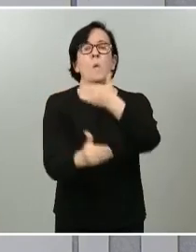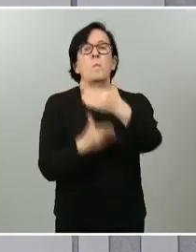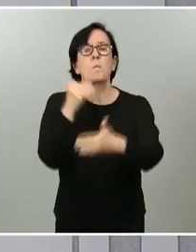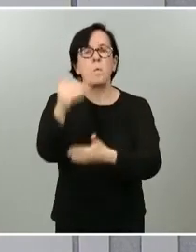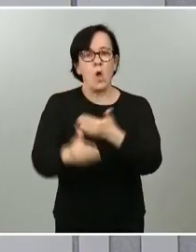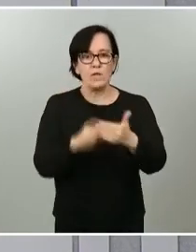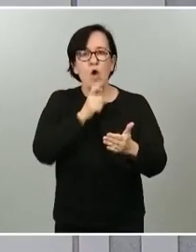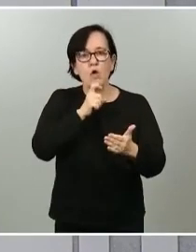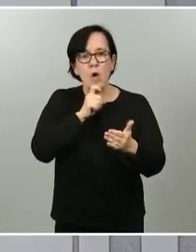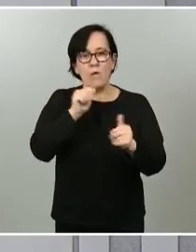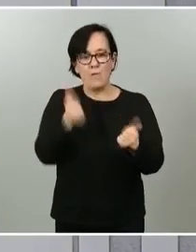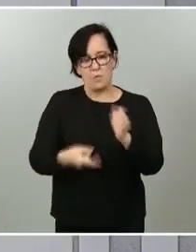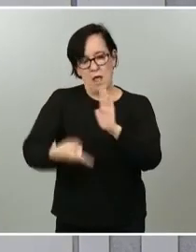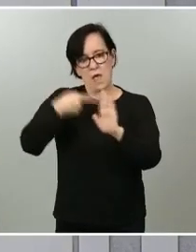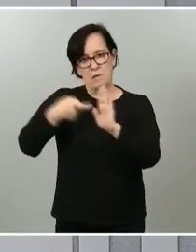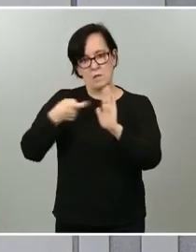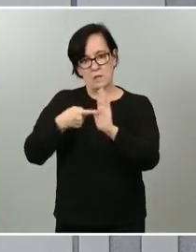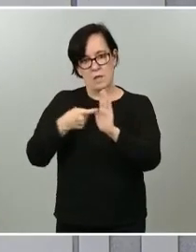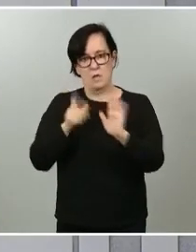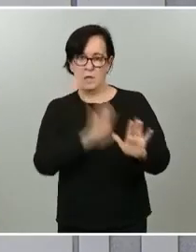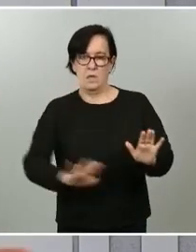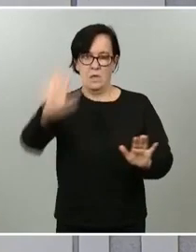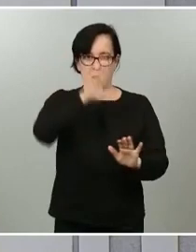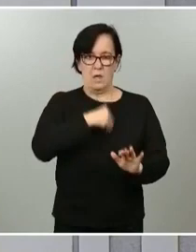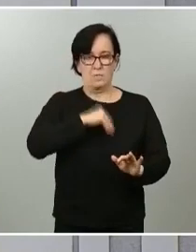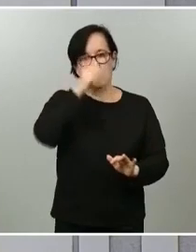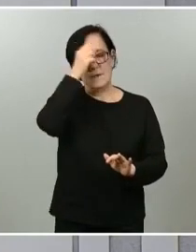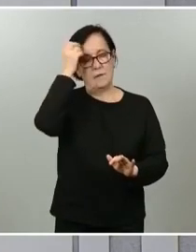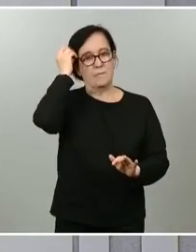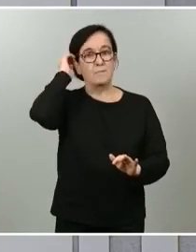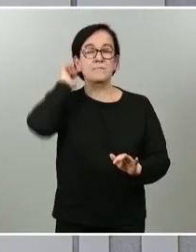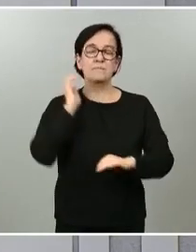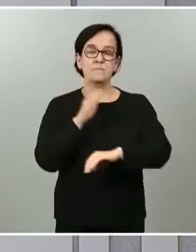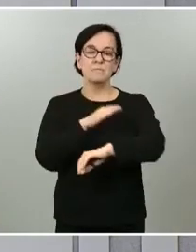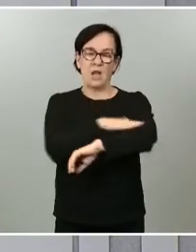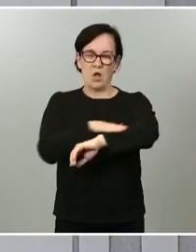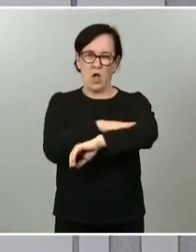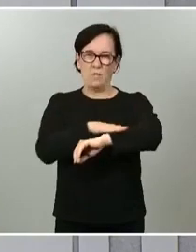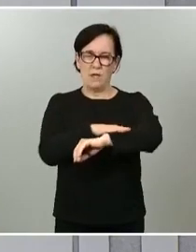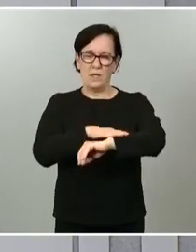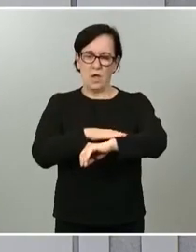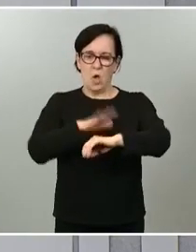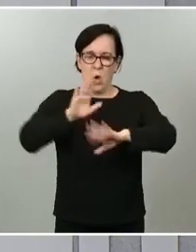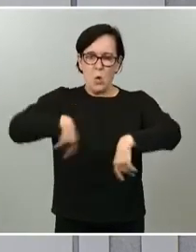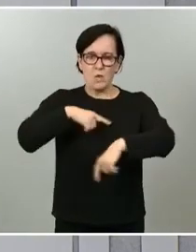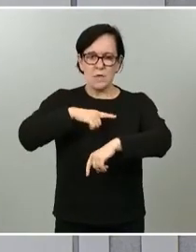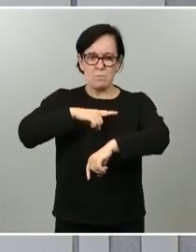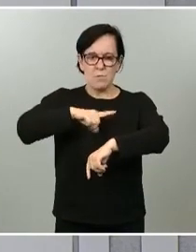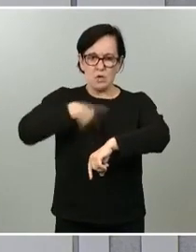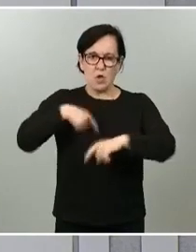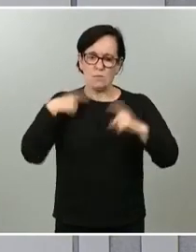en el conjunto del país. Creo que desde el Gobierno y de forma intensa en las últimas horas hemos explicado